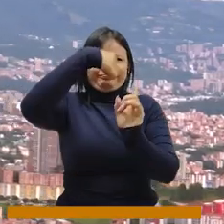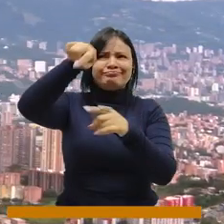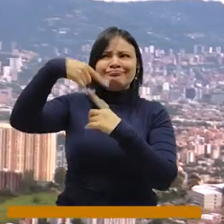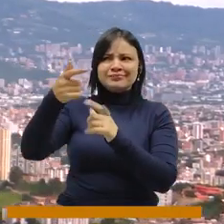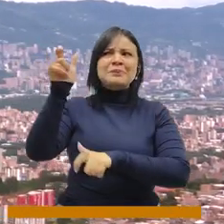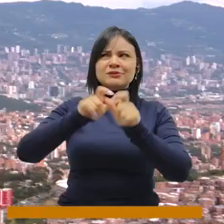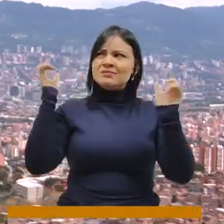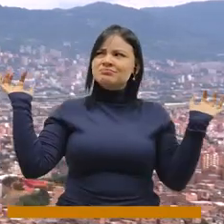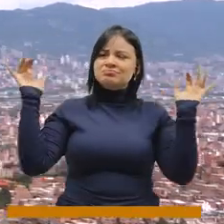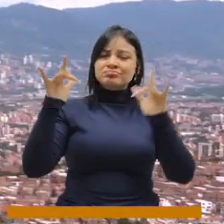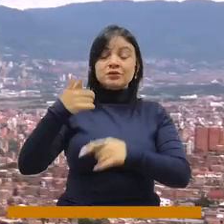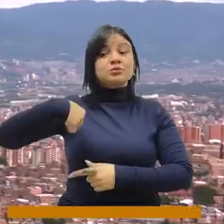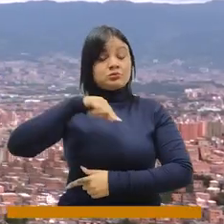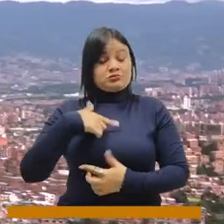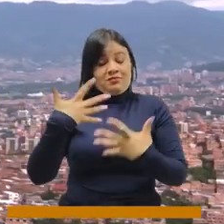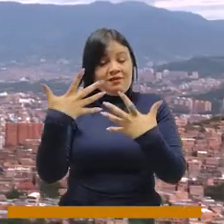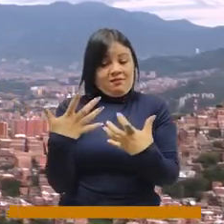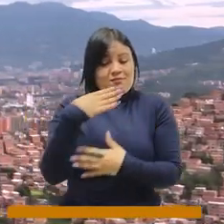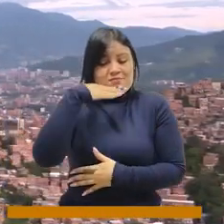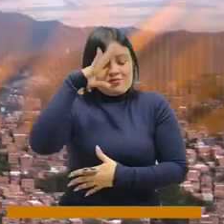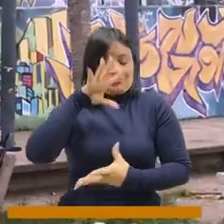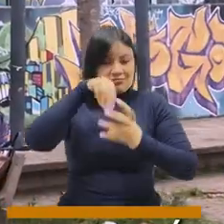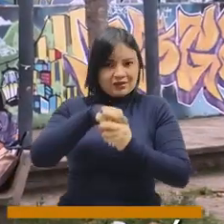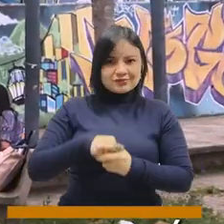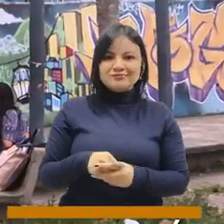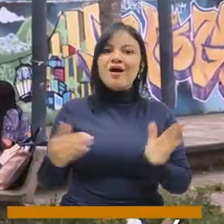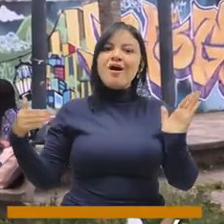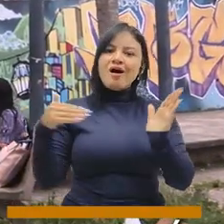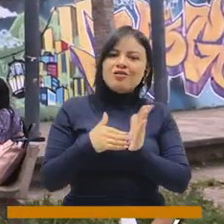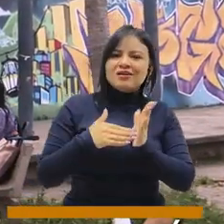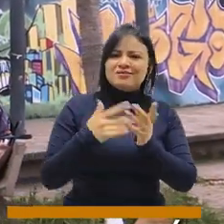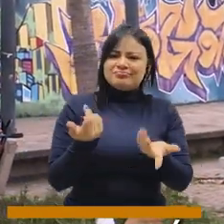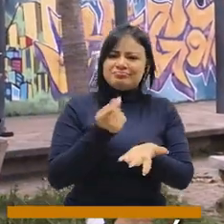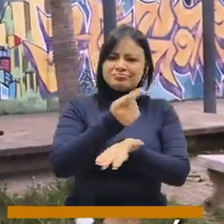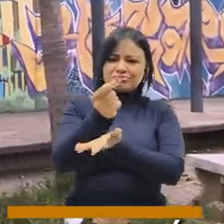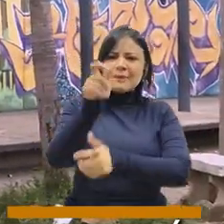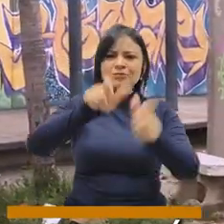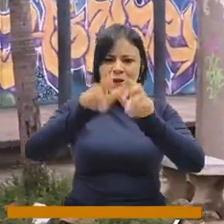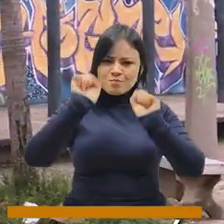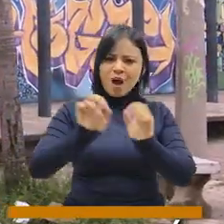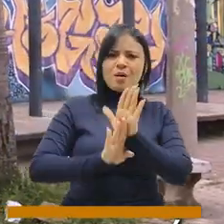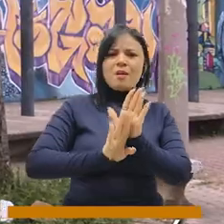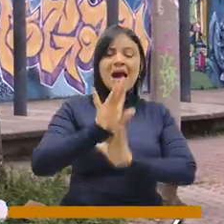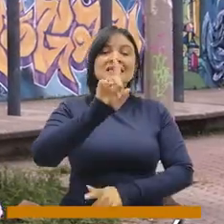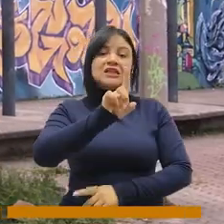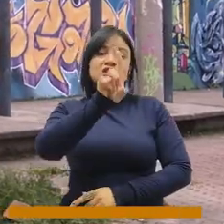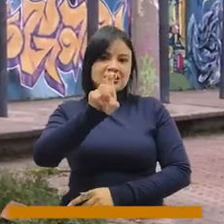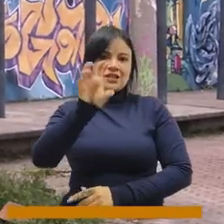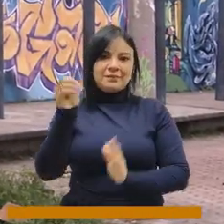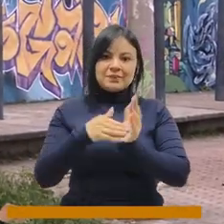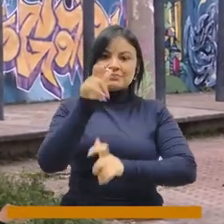turístico, un interés que tenemos todos los medellinenses y así activar la economía de más de 160 mil personas